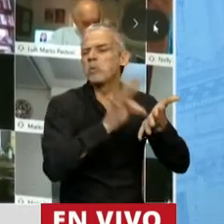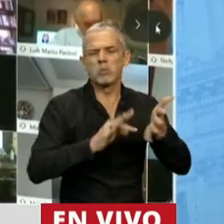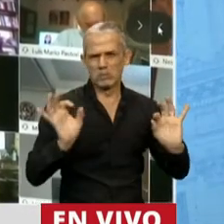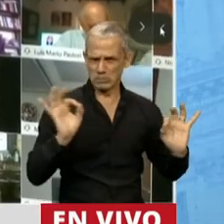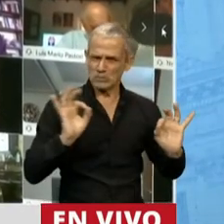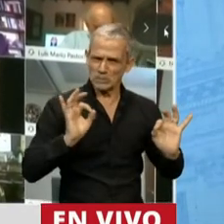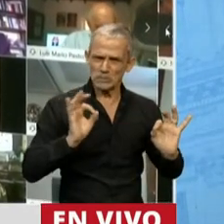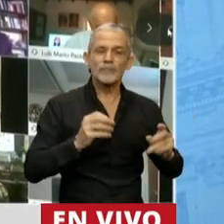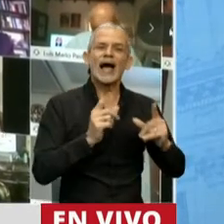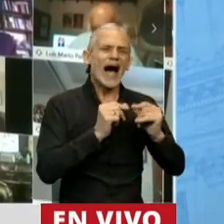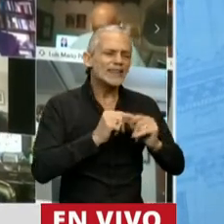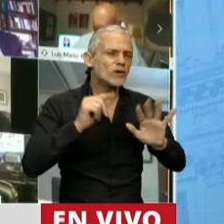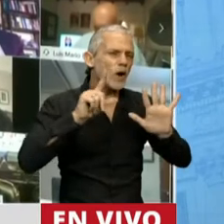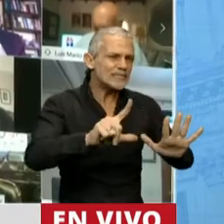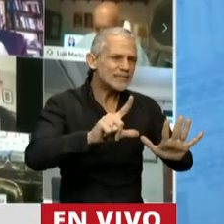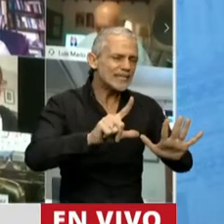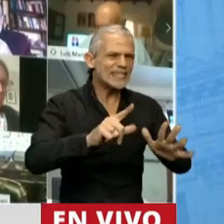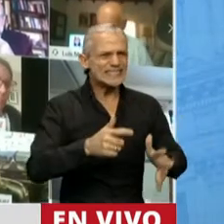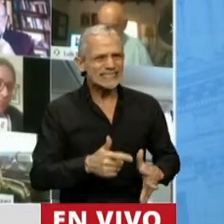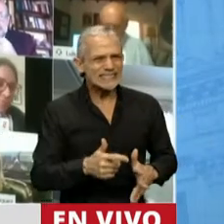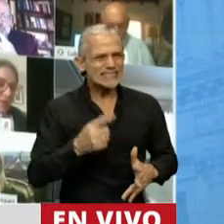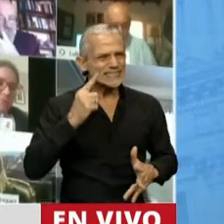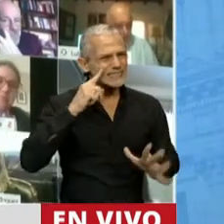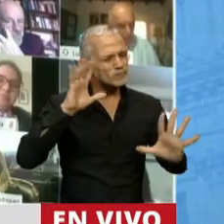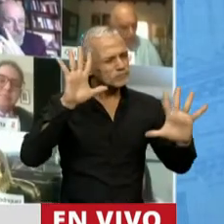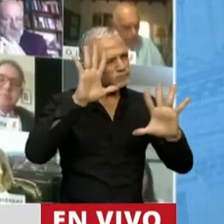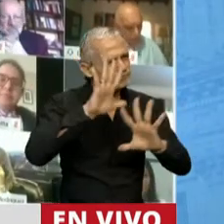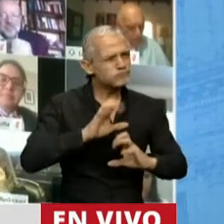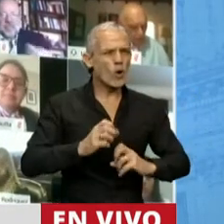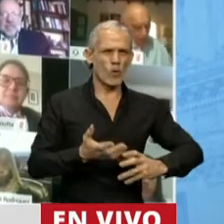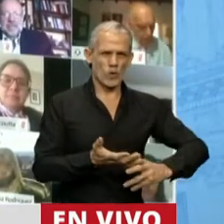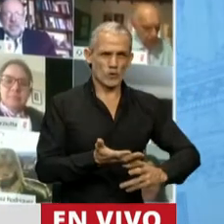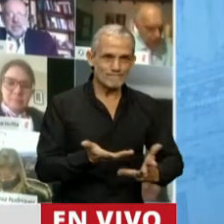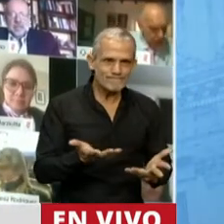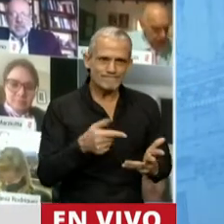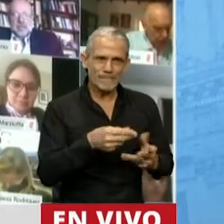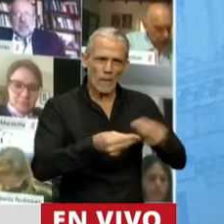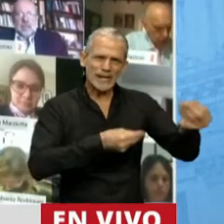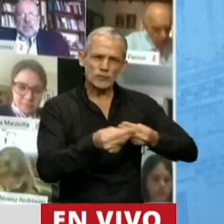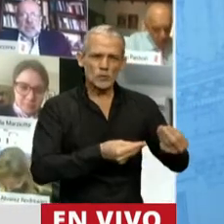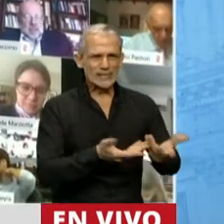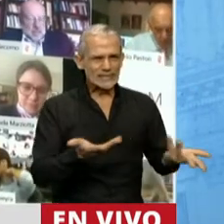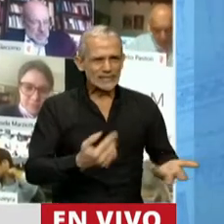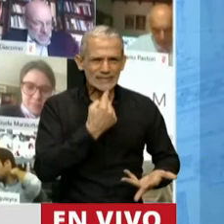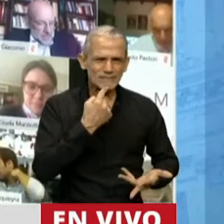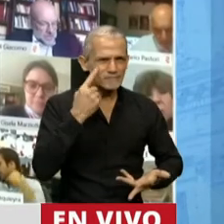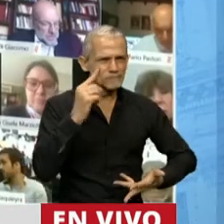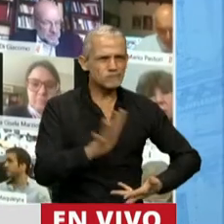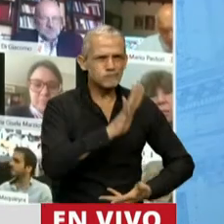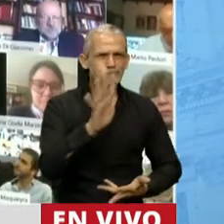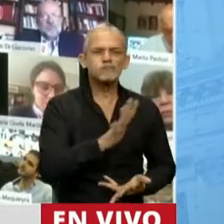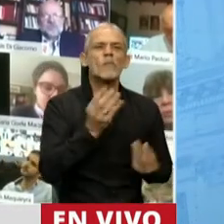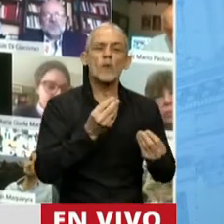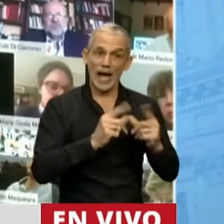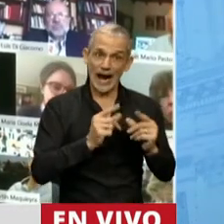el artículo 7 pone una suerte de nube negra en ese presupuesto. ¿Por qué? Porque el